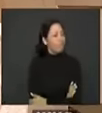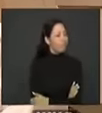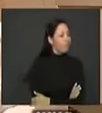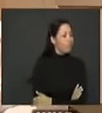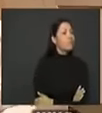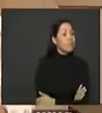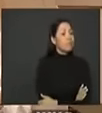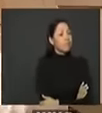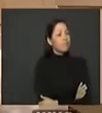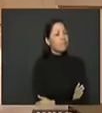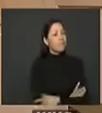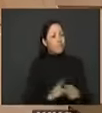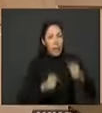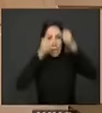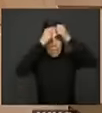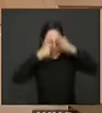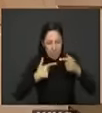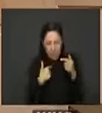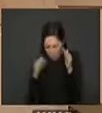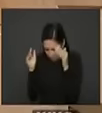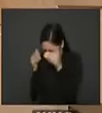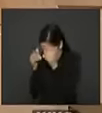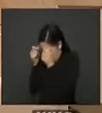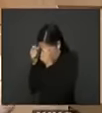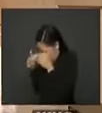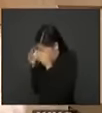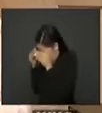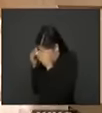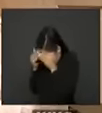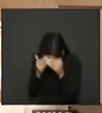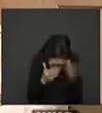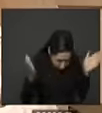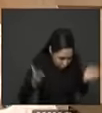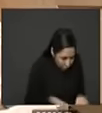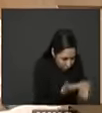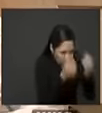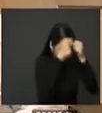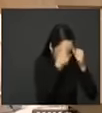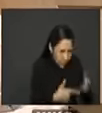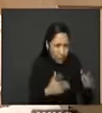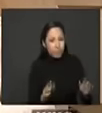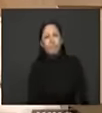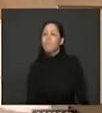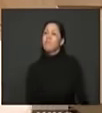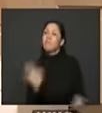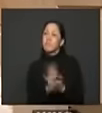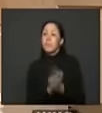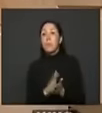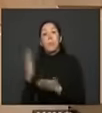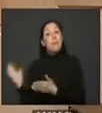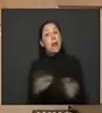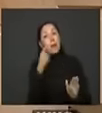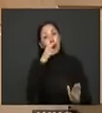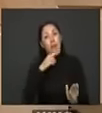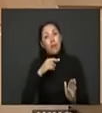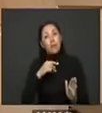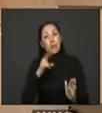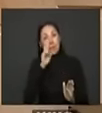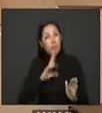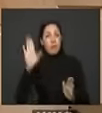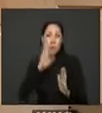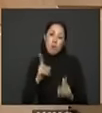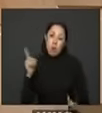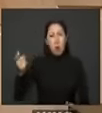el Estado a las regiones hay que llevar el Estado y entonces organizan toda suerte de paquetes Planación Nacional contrata a unos muchachos